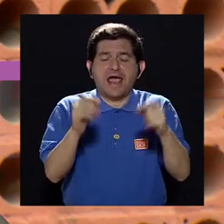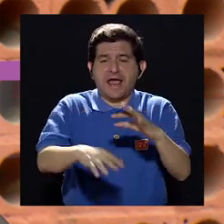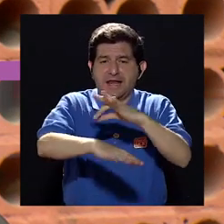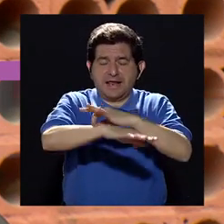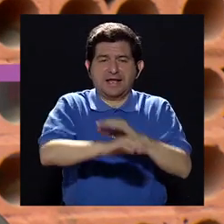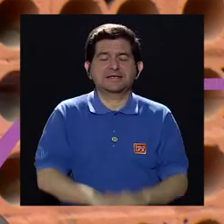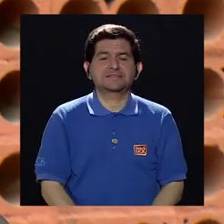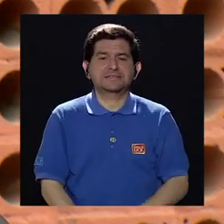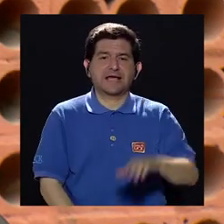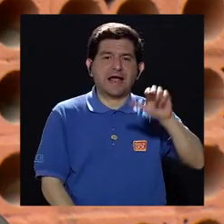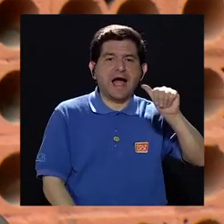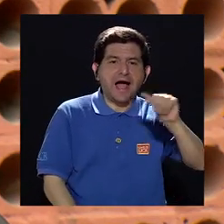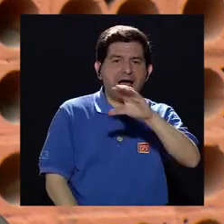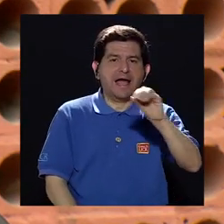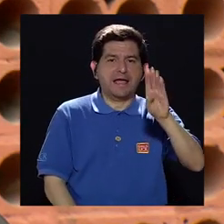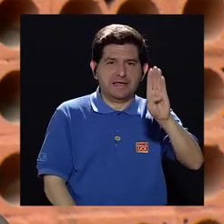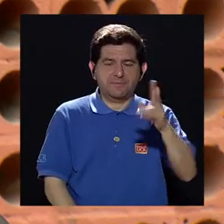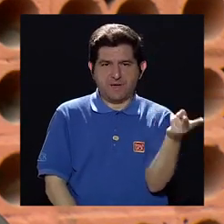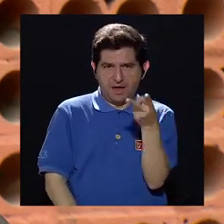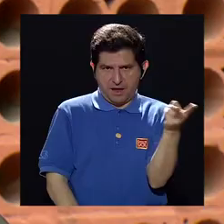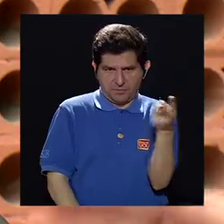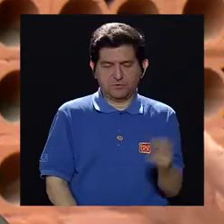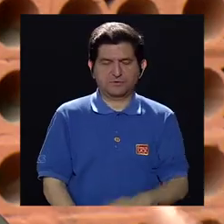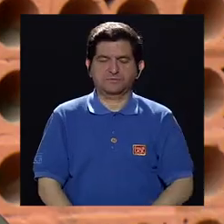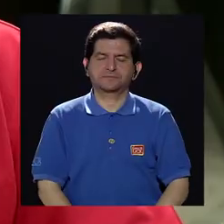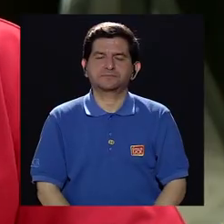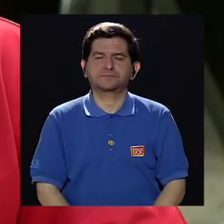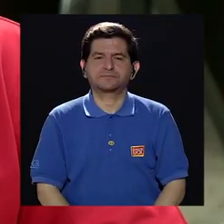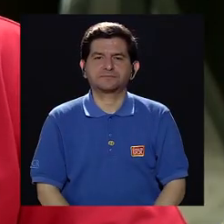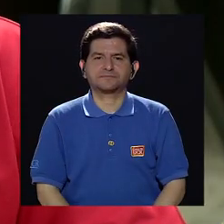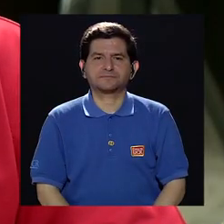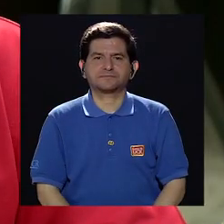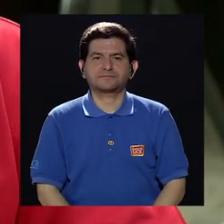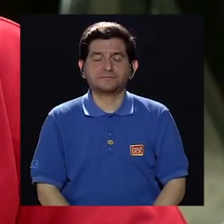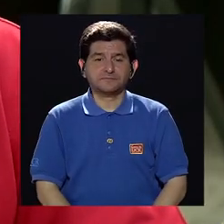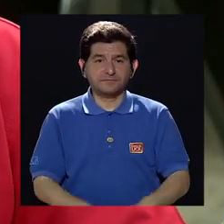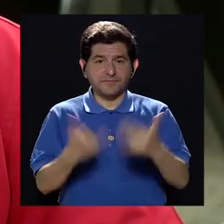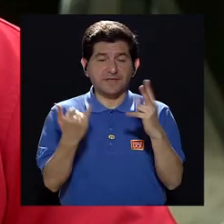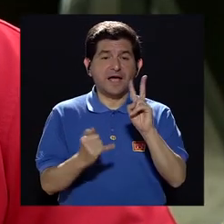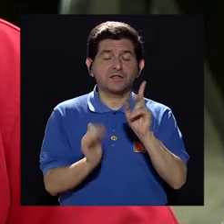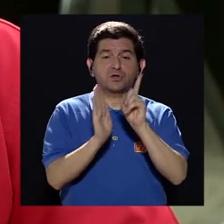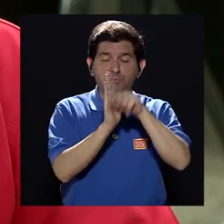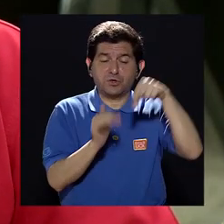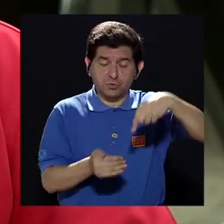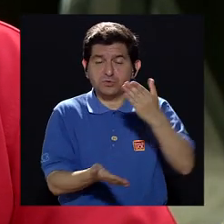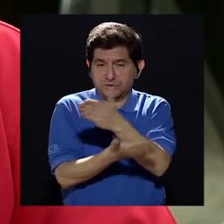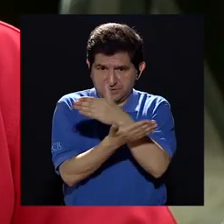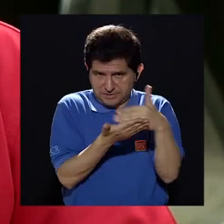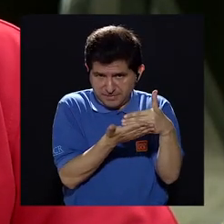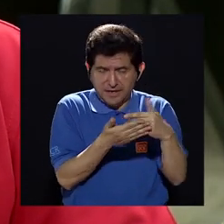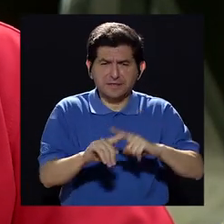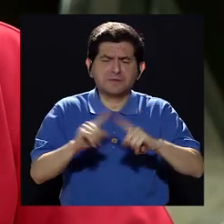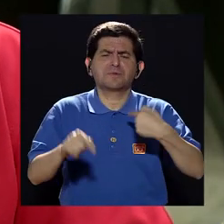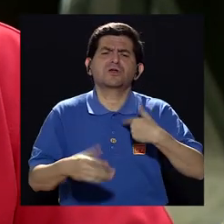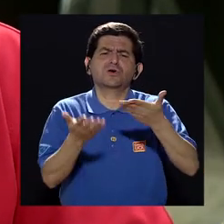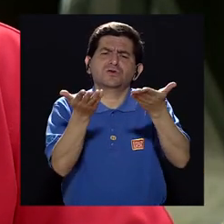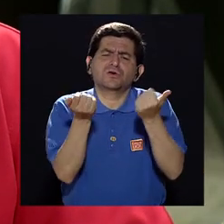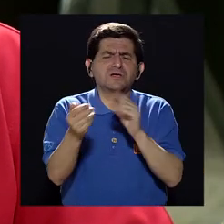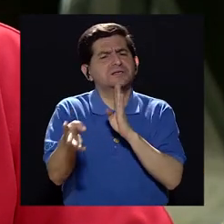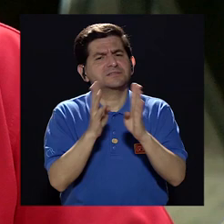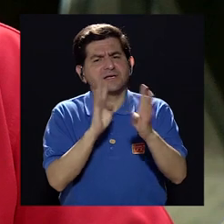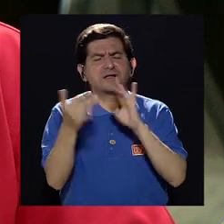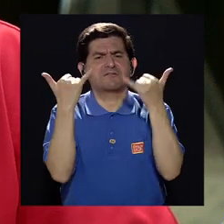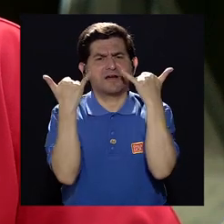cáncer de piel por el A y por el B. Y ahora bien, ya nos quedan solo dos minutos en este bloque, pero sí me